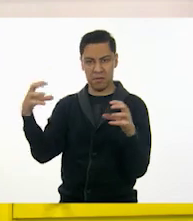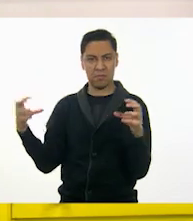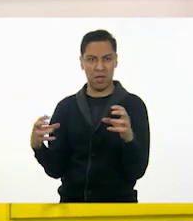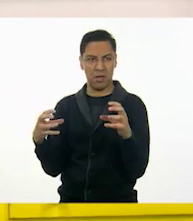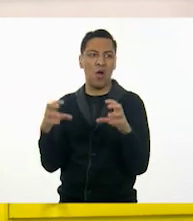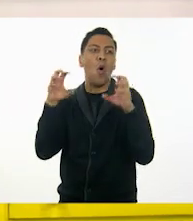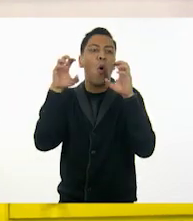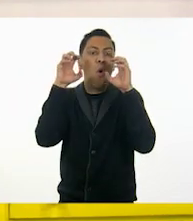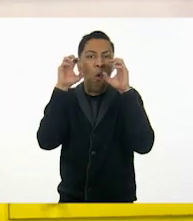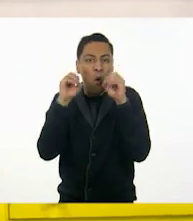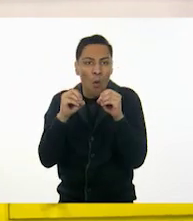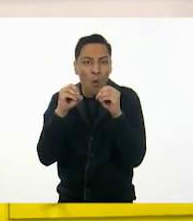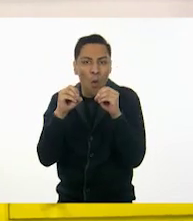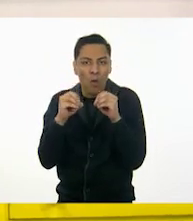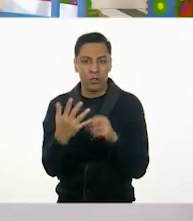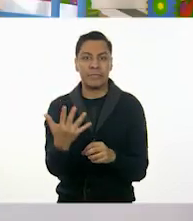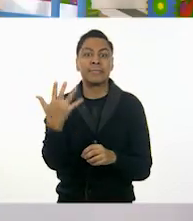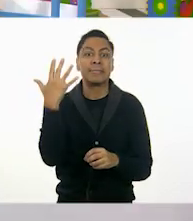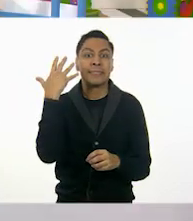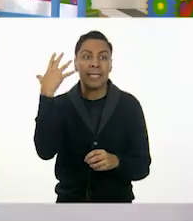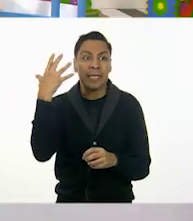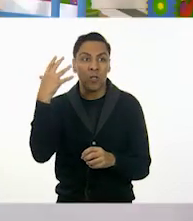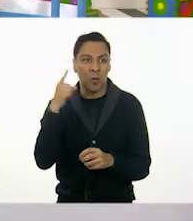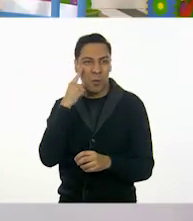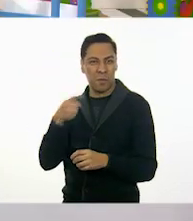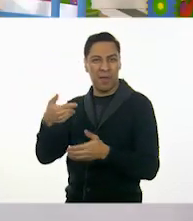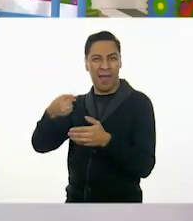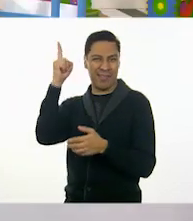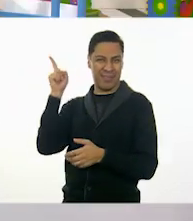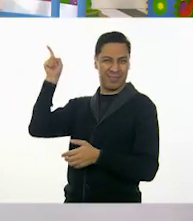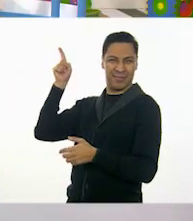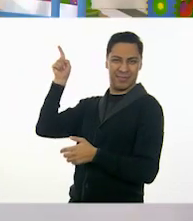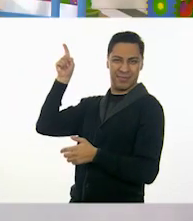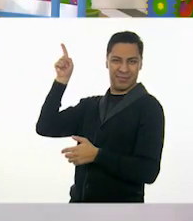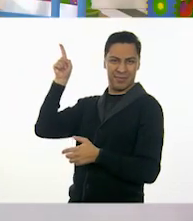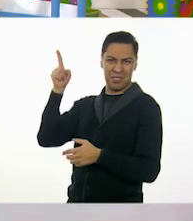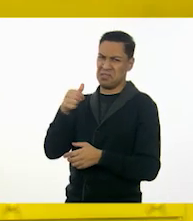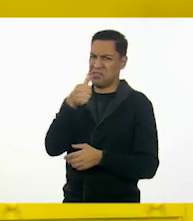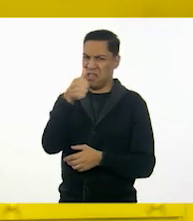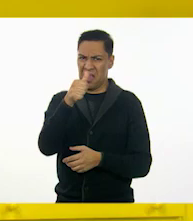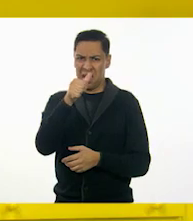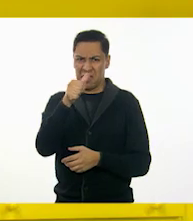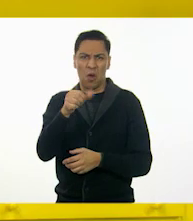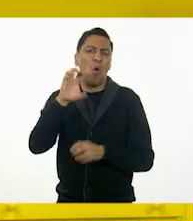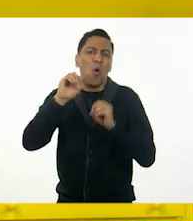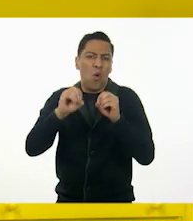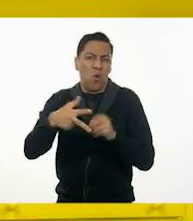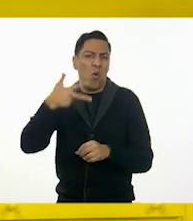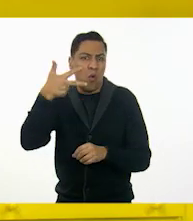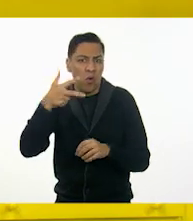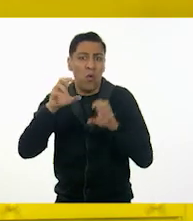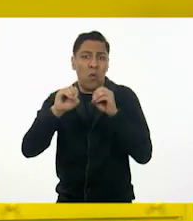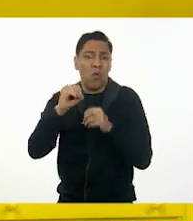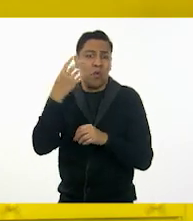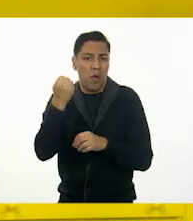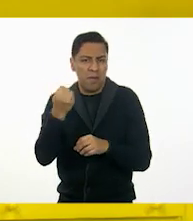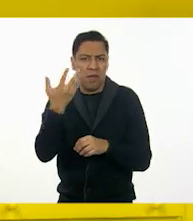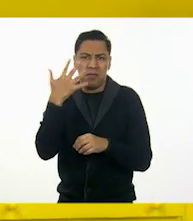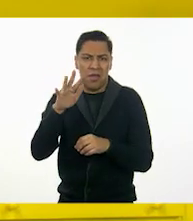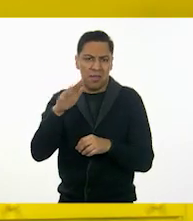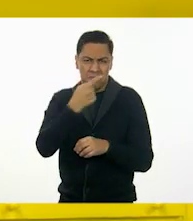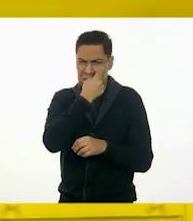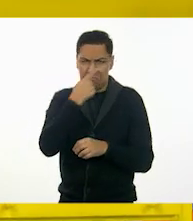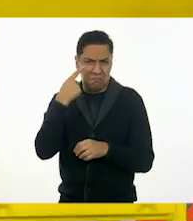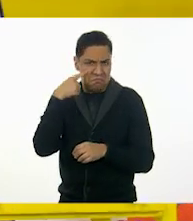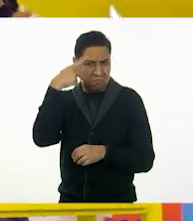O podemos colocar cinco como la piñata que está acá atrás. O seis. O ocho. Nueve. Diez. Todo va